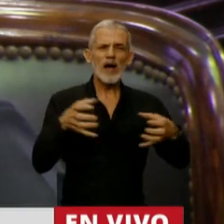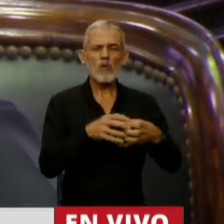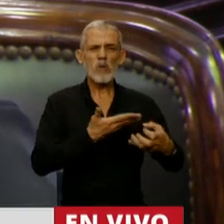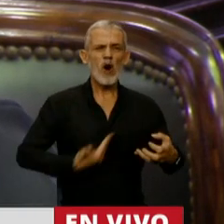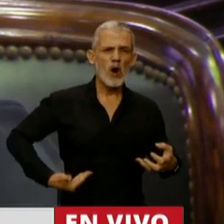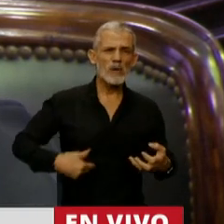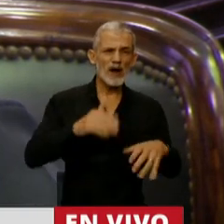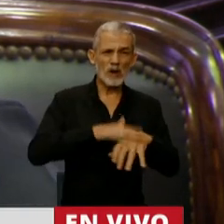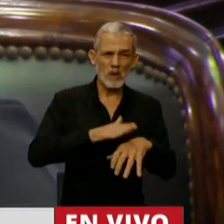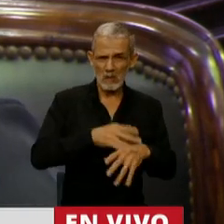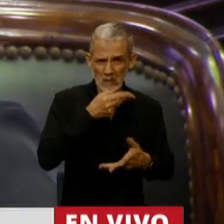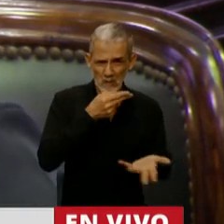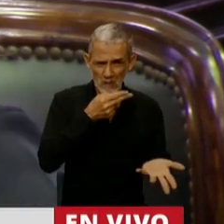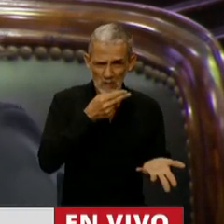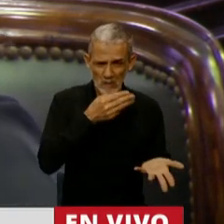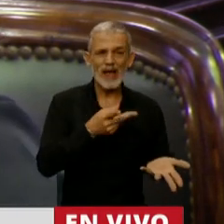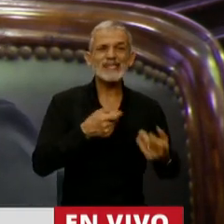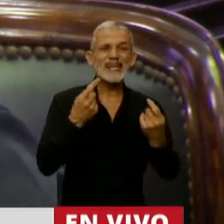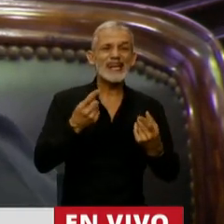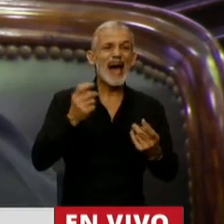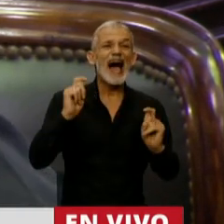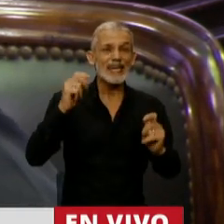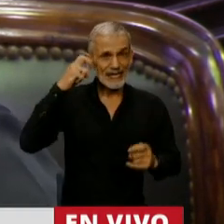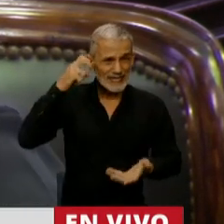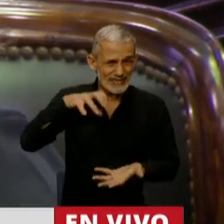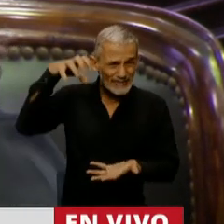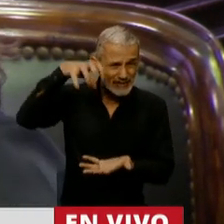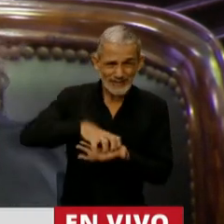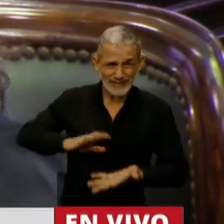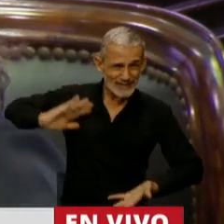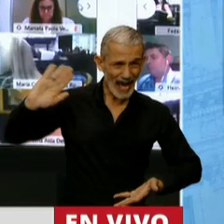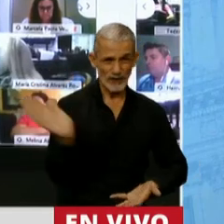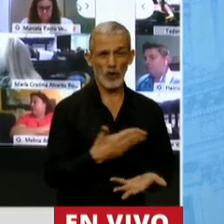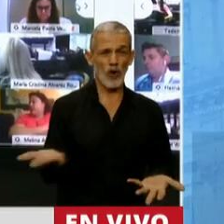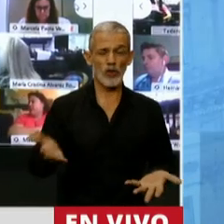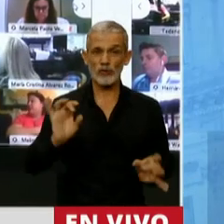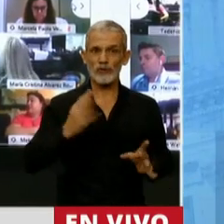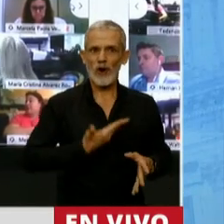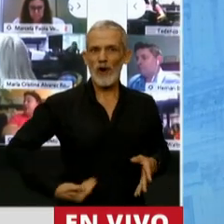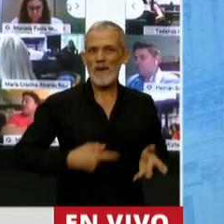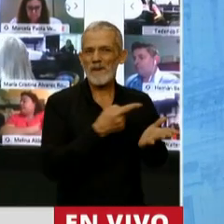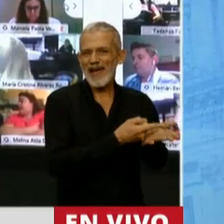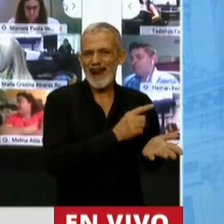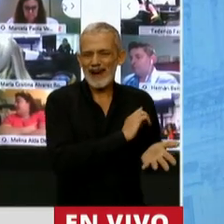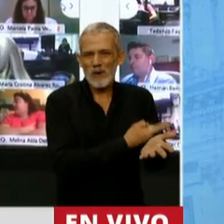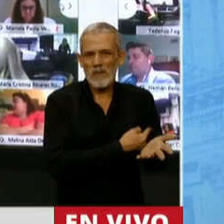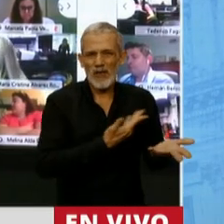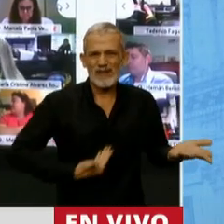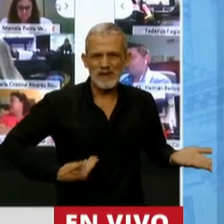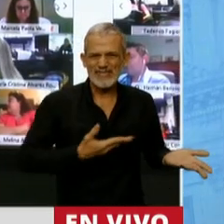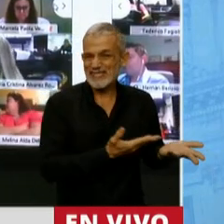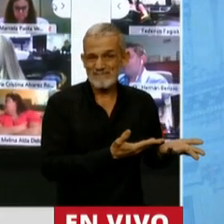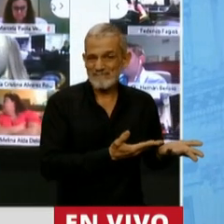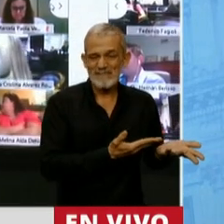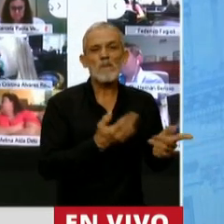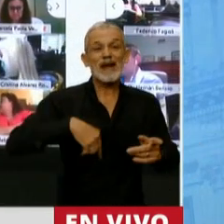esa responsabilidad. Se la da a toda la representación política parlamentaria para que